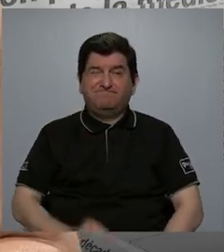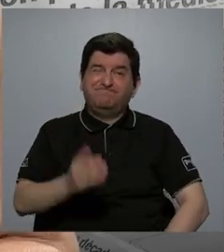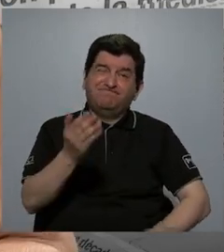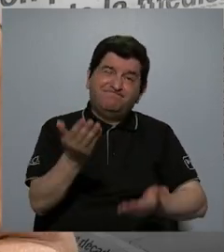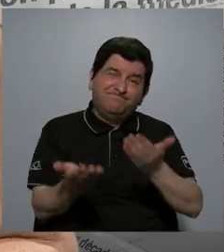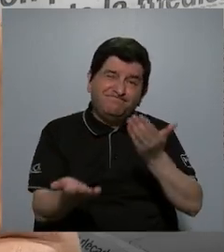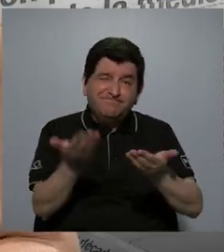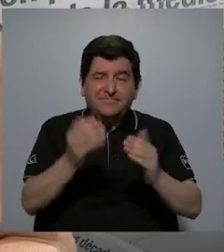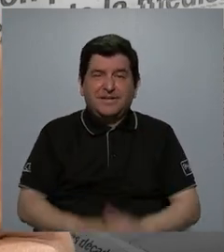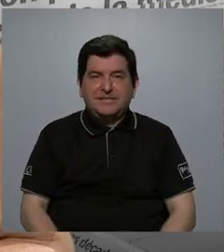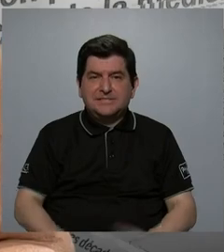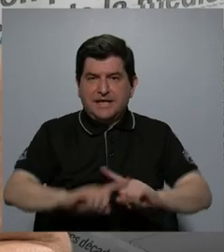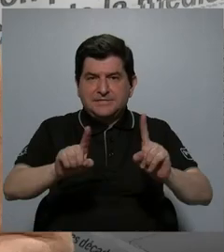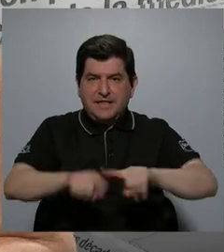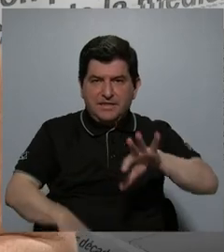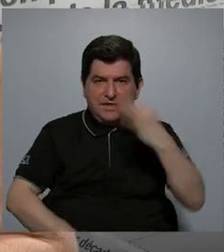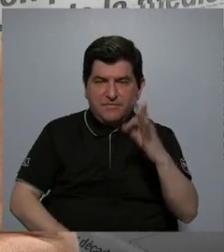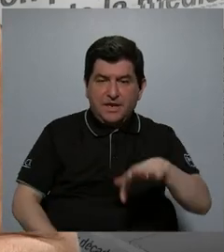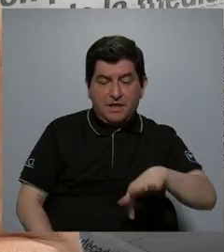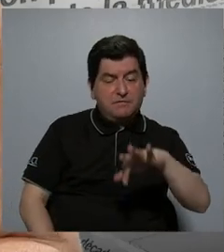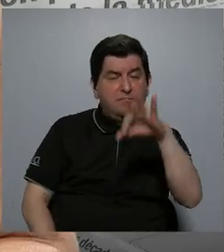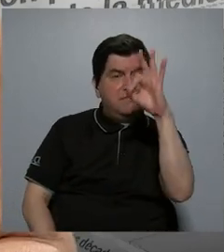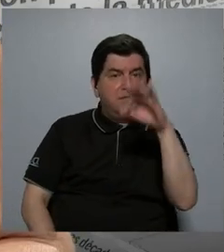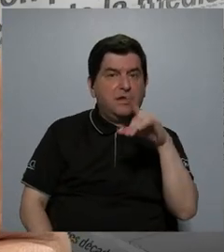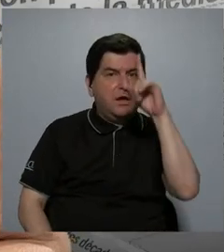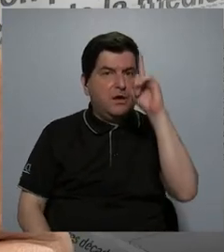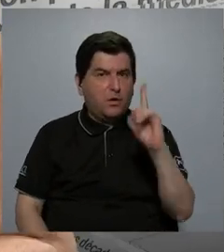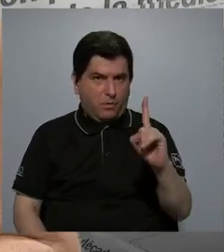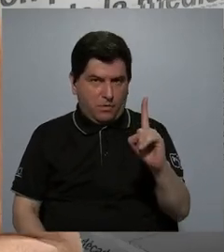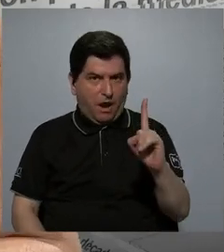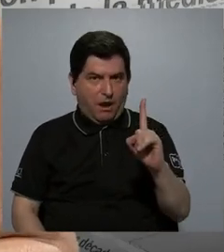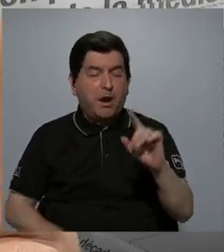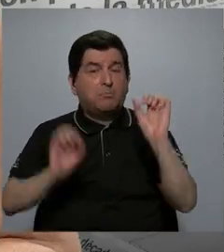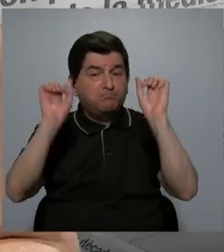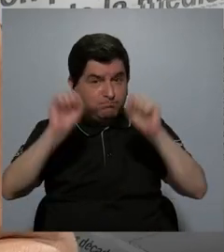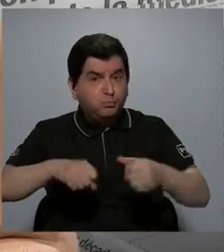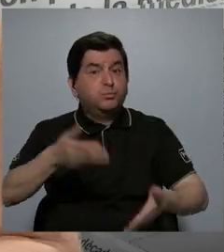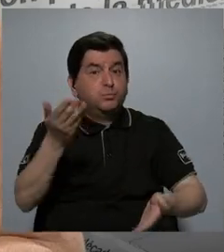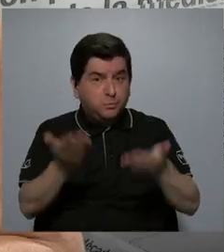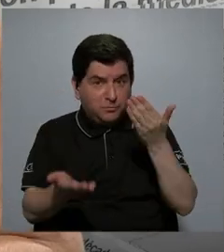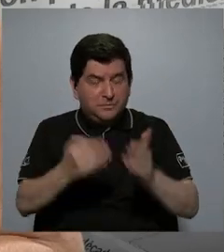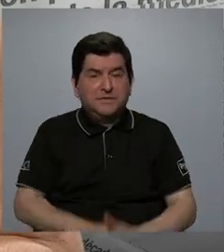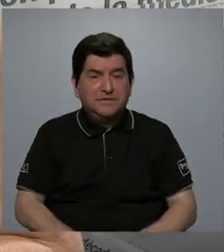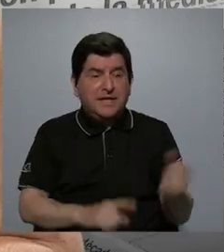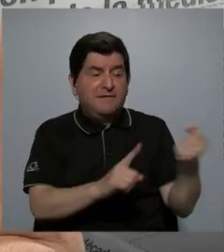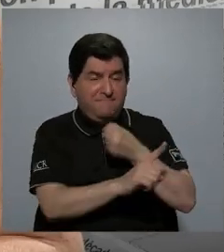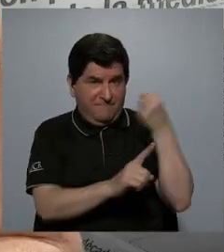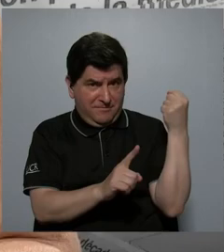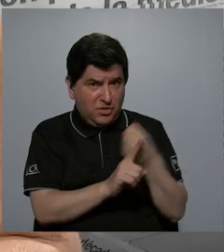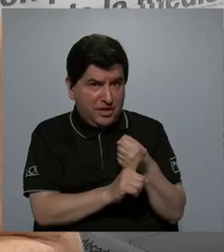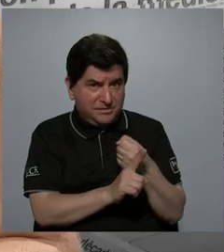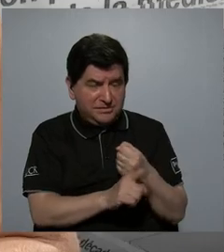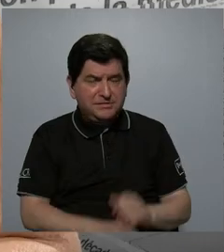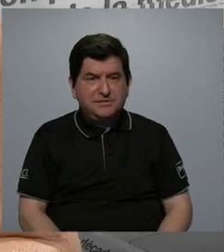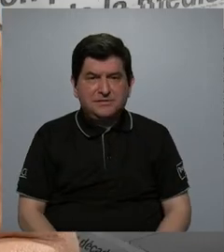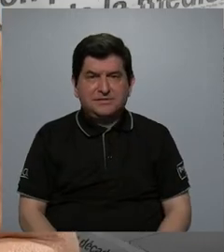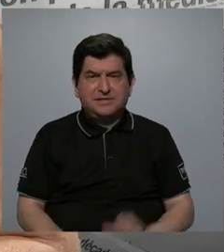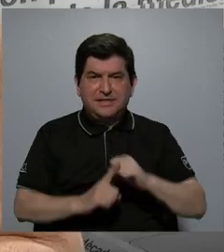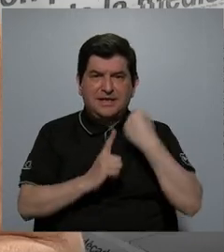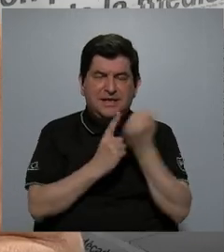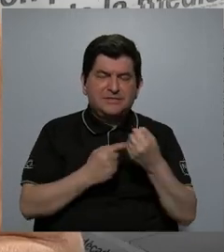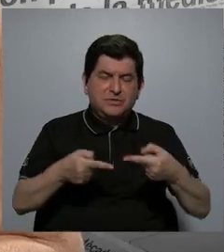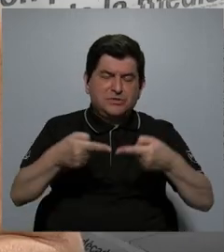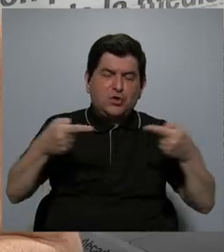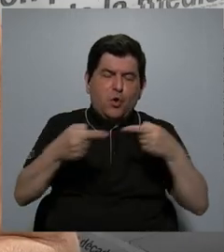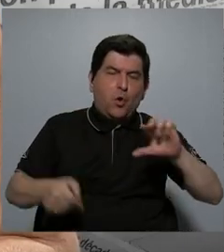puede conseguirse de diferentes formas y una de ellas podría ser esta violencia, ¿no? conflicto con el